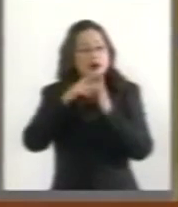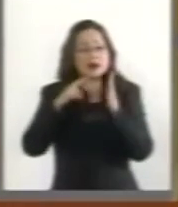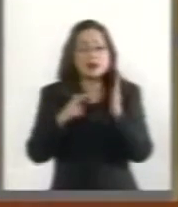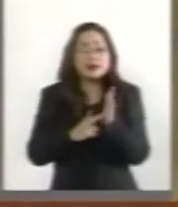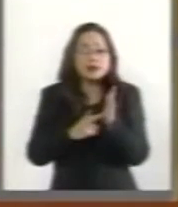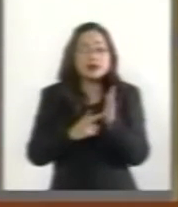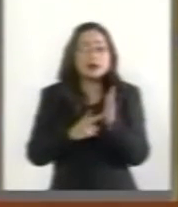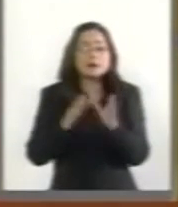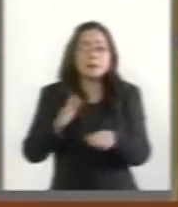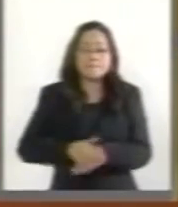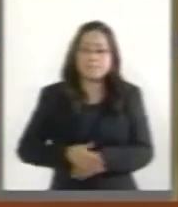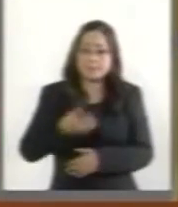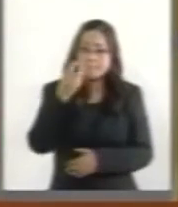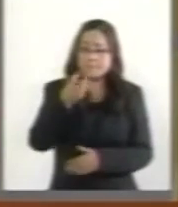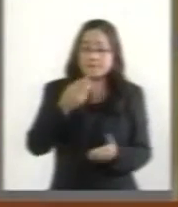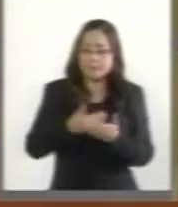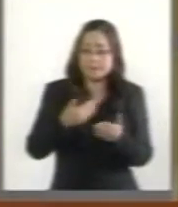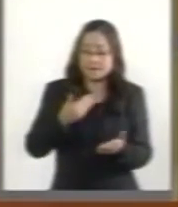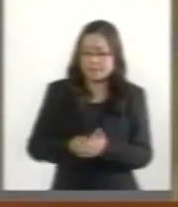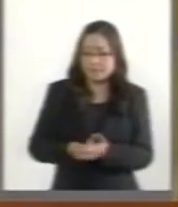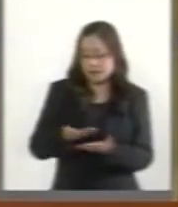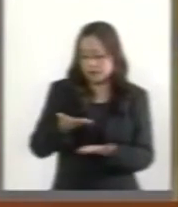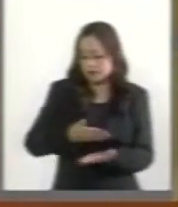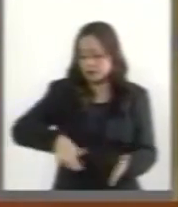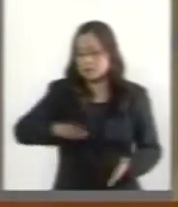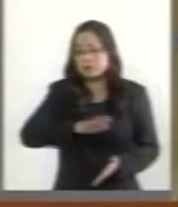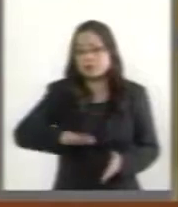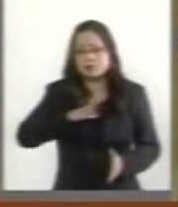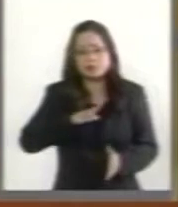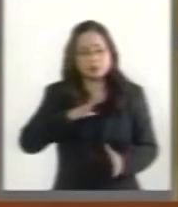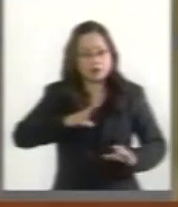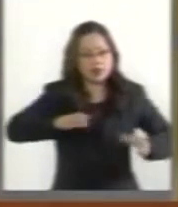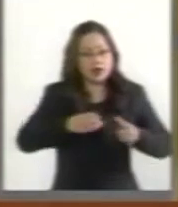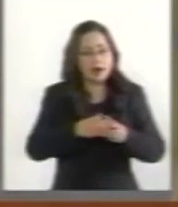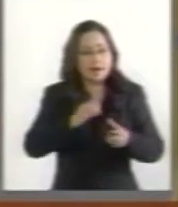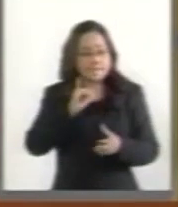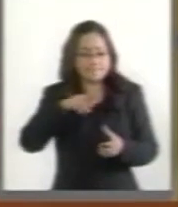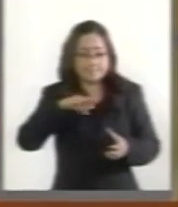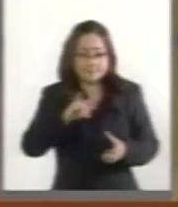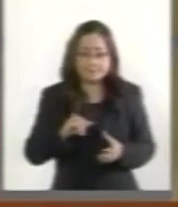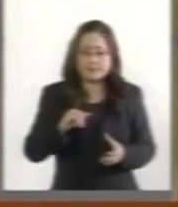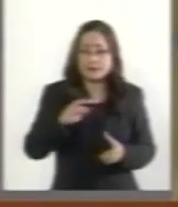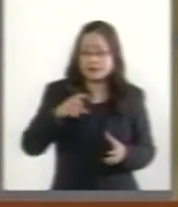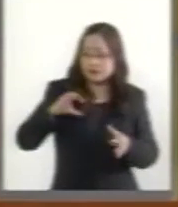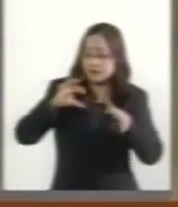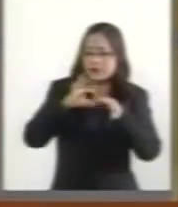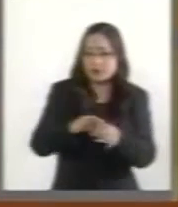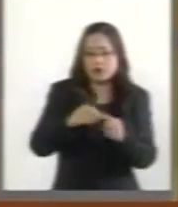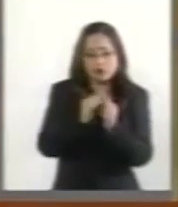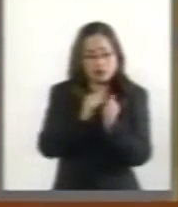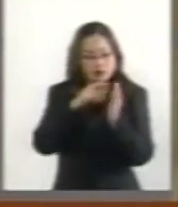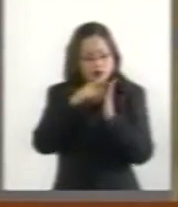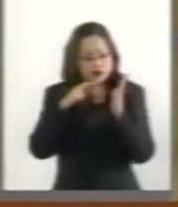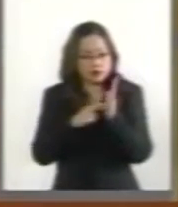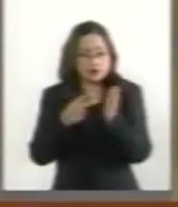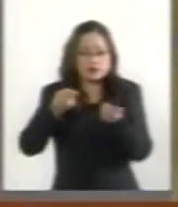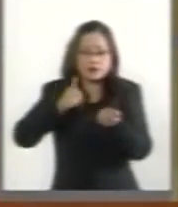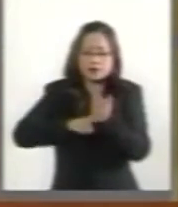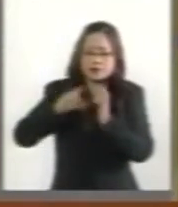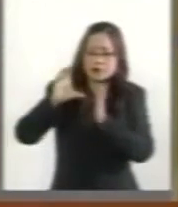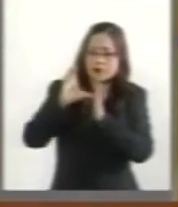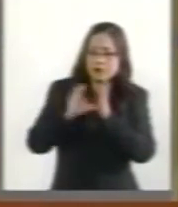Por eso, esta honorable soberanía ante los instrumentos normativos constitucionales y